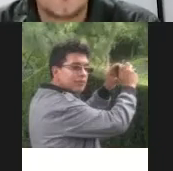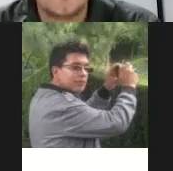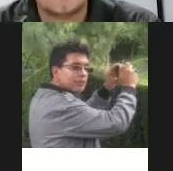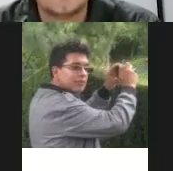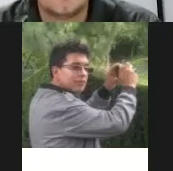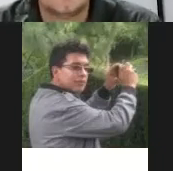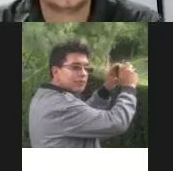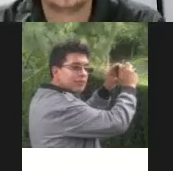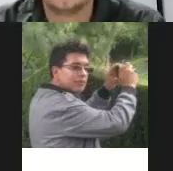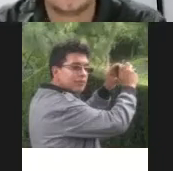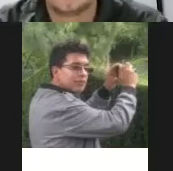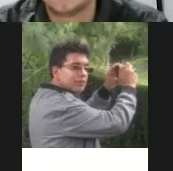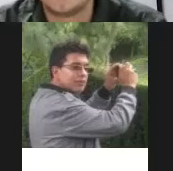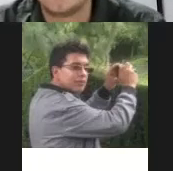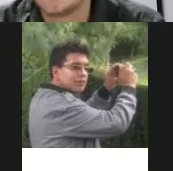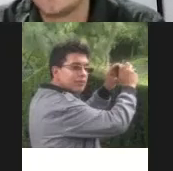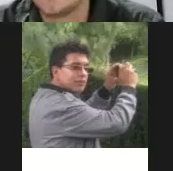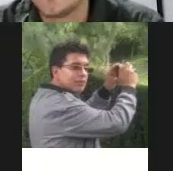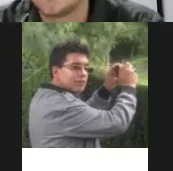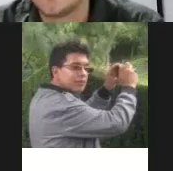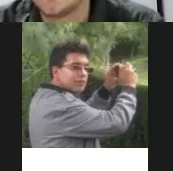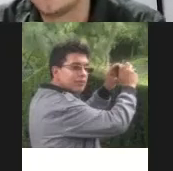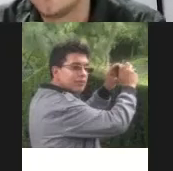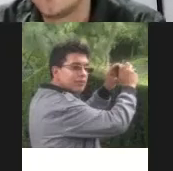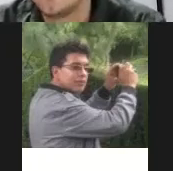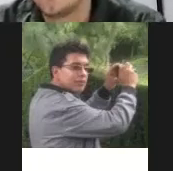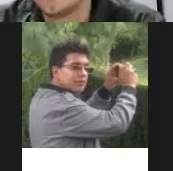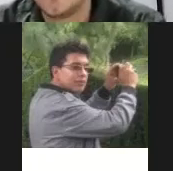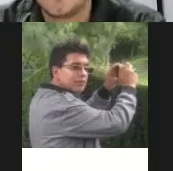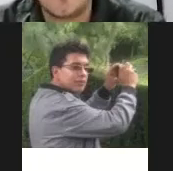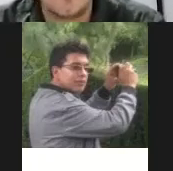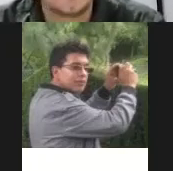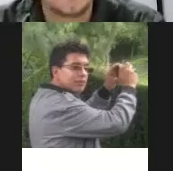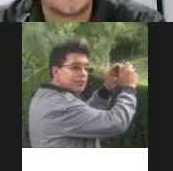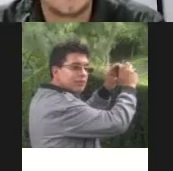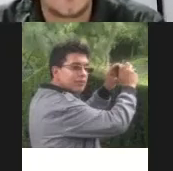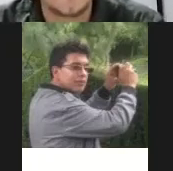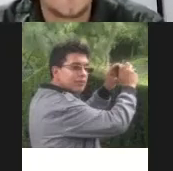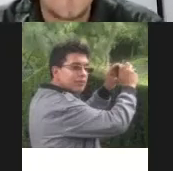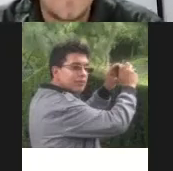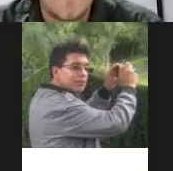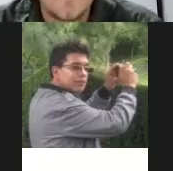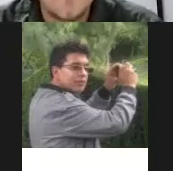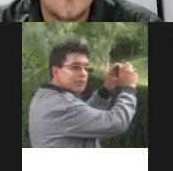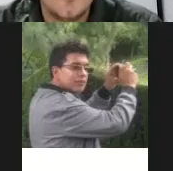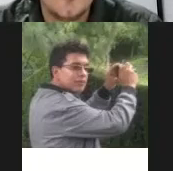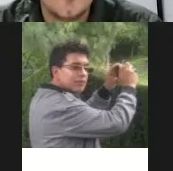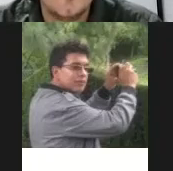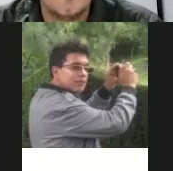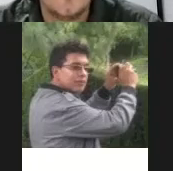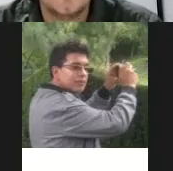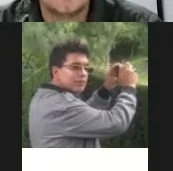en igualdad de condiciones y todos tienen algo importante para ellos esto es como el concepto claro también bueno